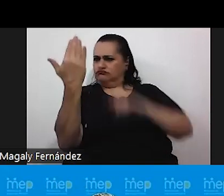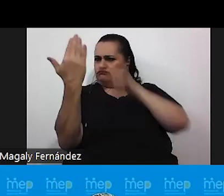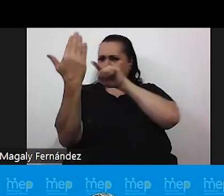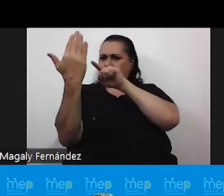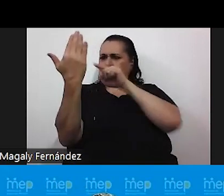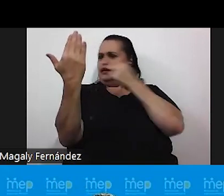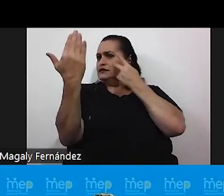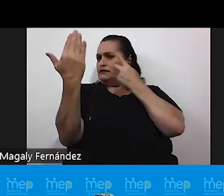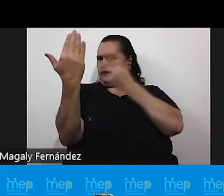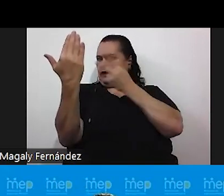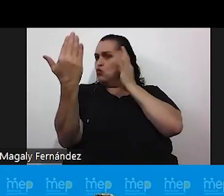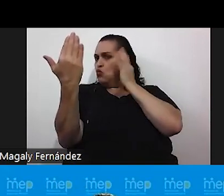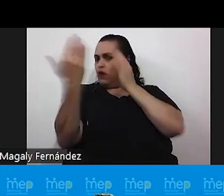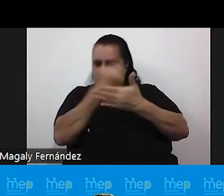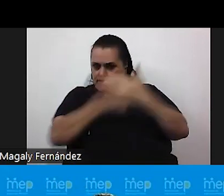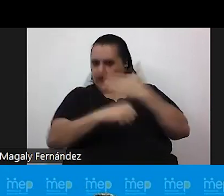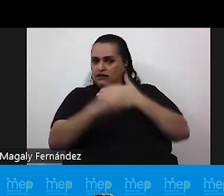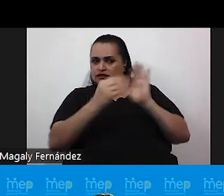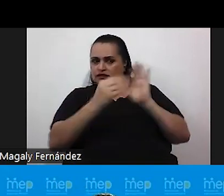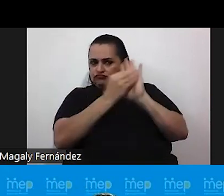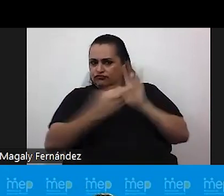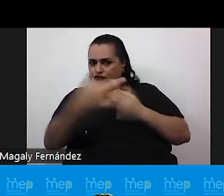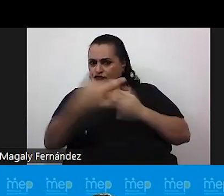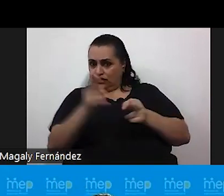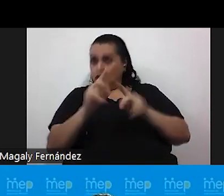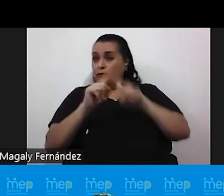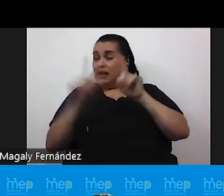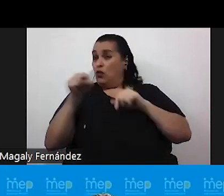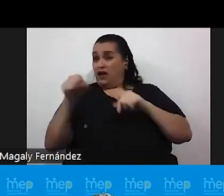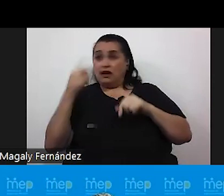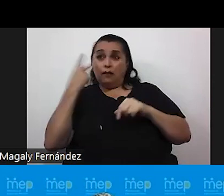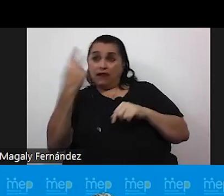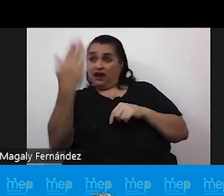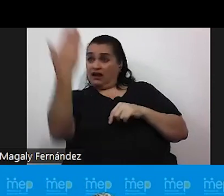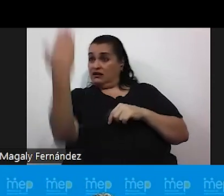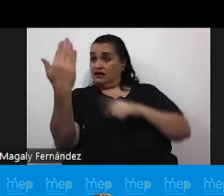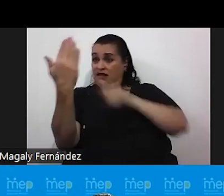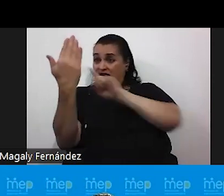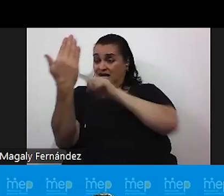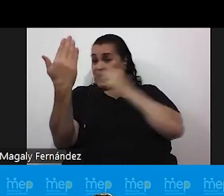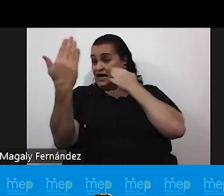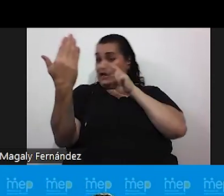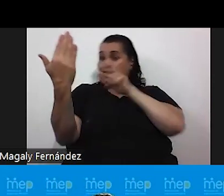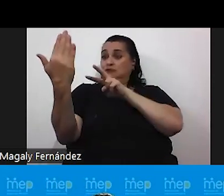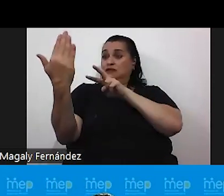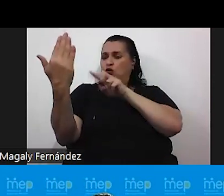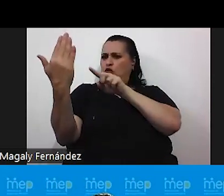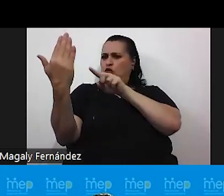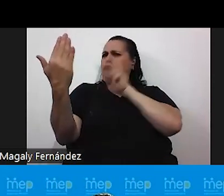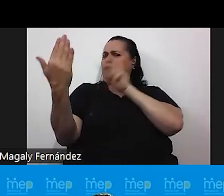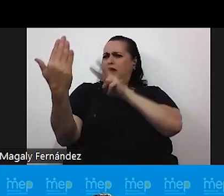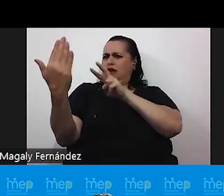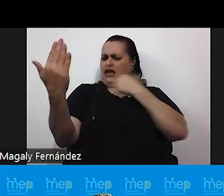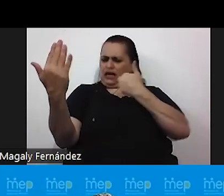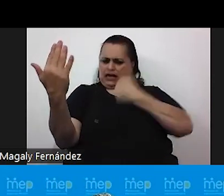registral al nacer sin embargo simbólicamente cuando ella se observa en este espejo ella se autopercibe